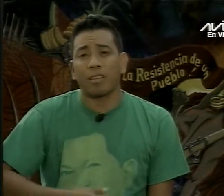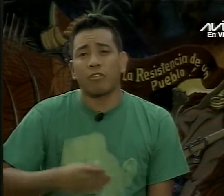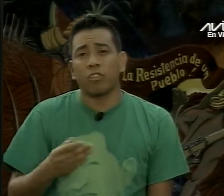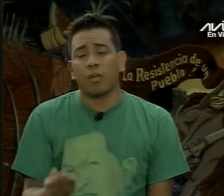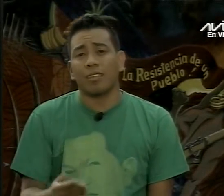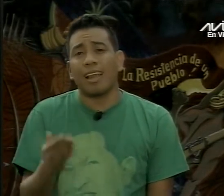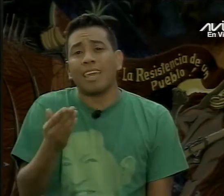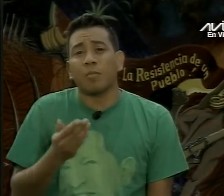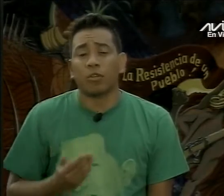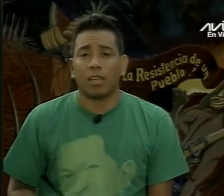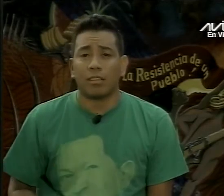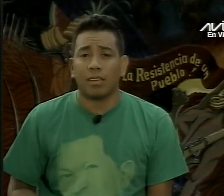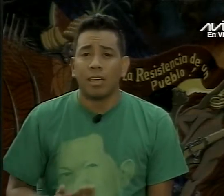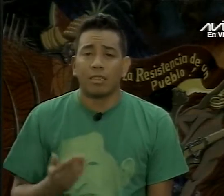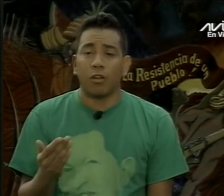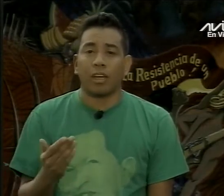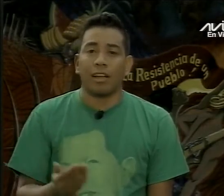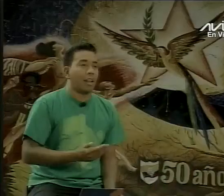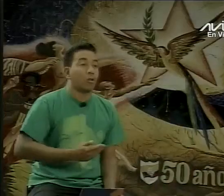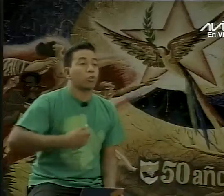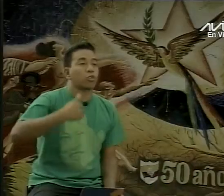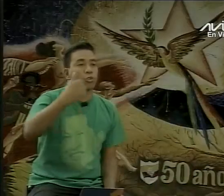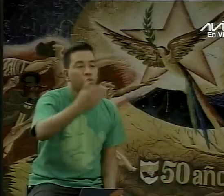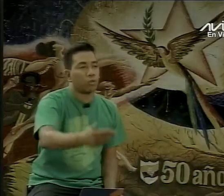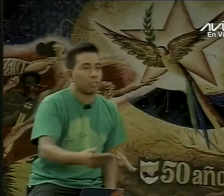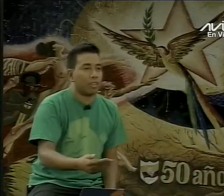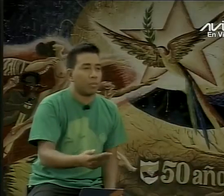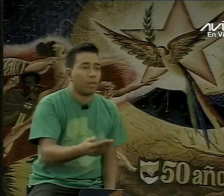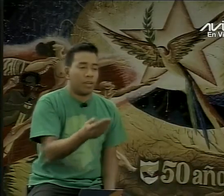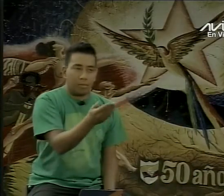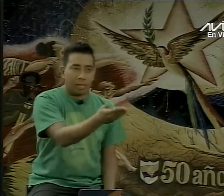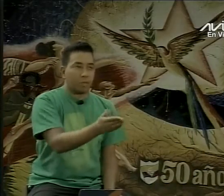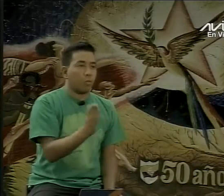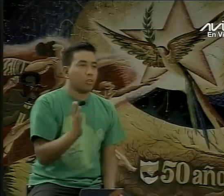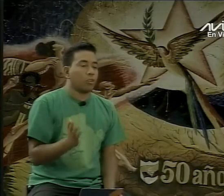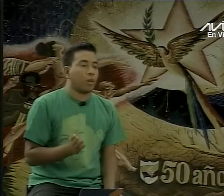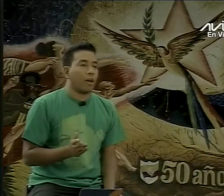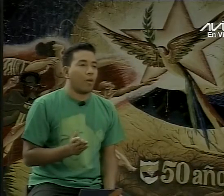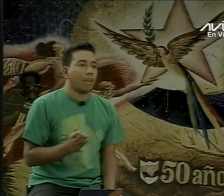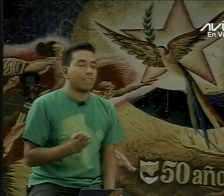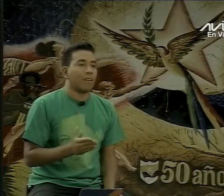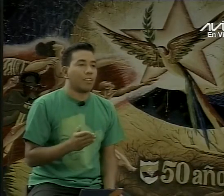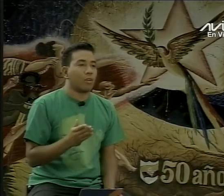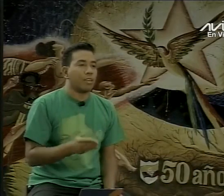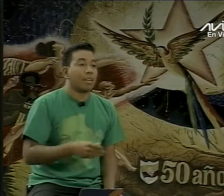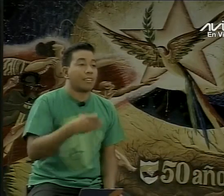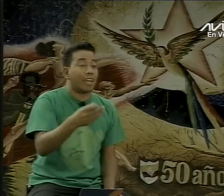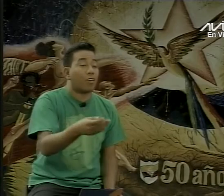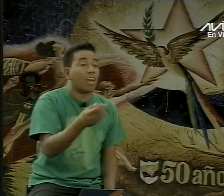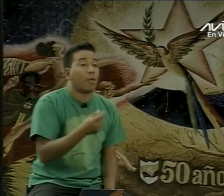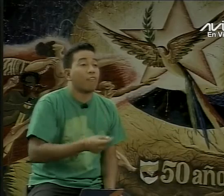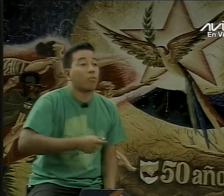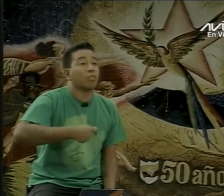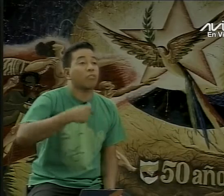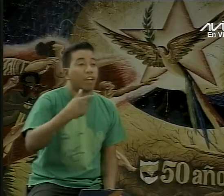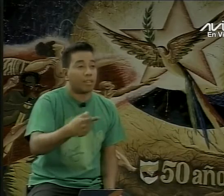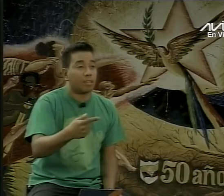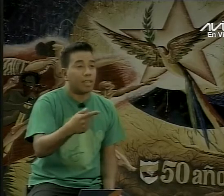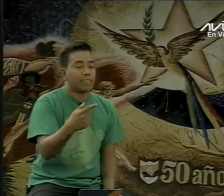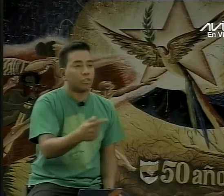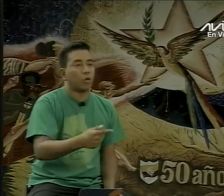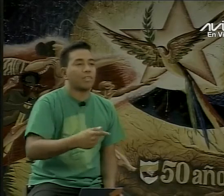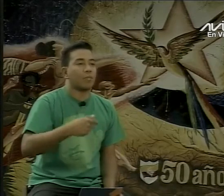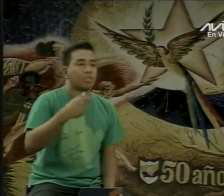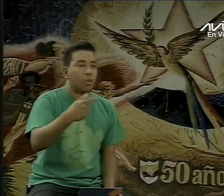como una parte fundamental e importante de lo que era la construcción del nuevo sistema. En este momento los trabajadores están hablando allí, restiados y además formando un